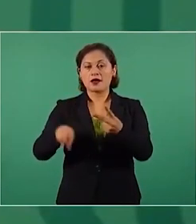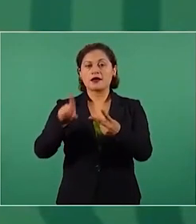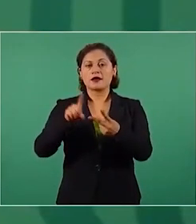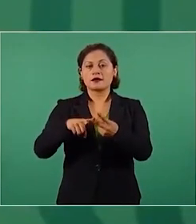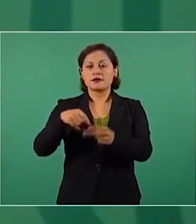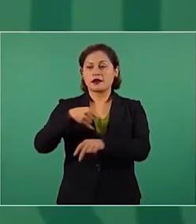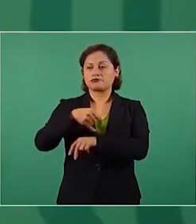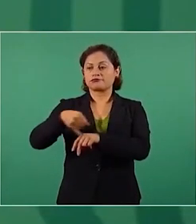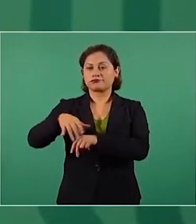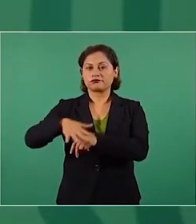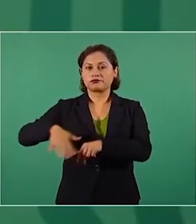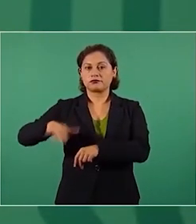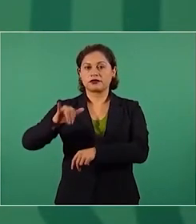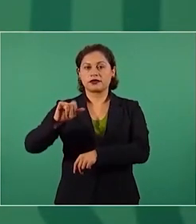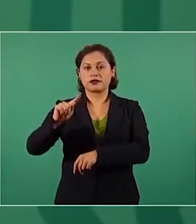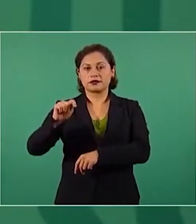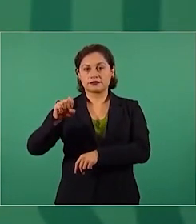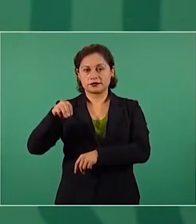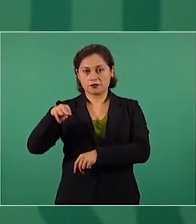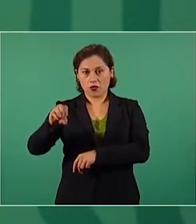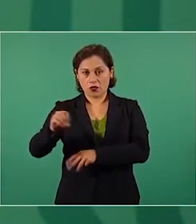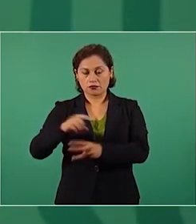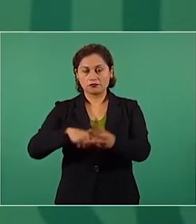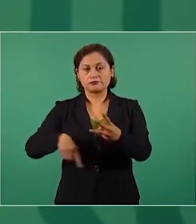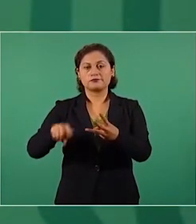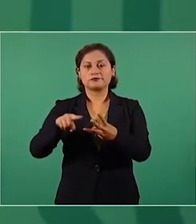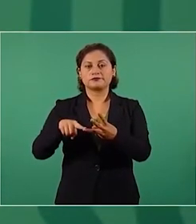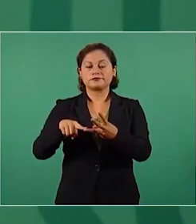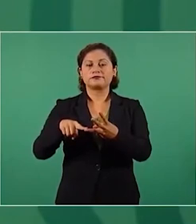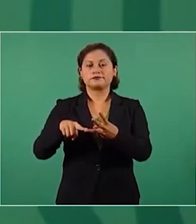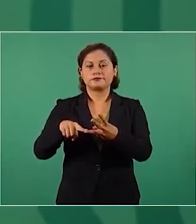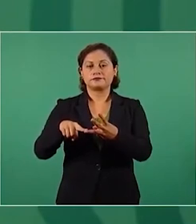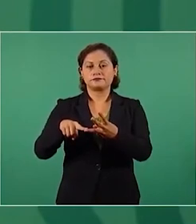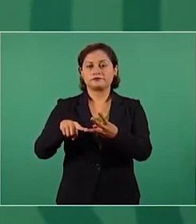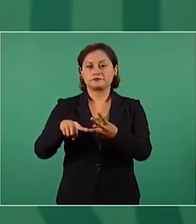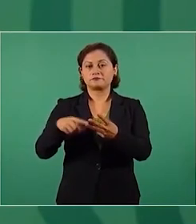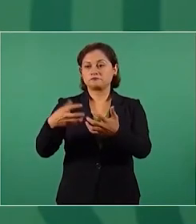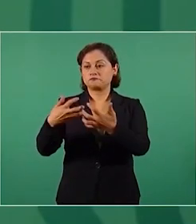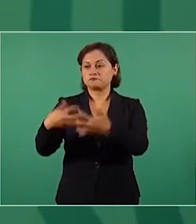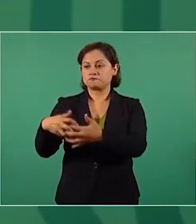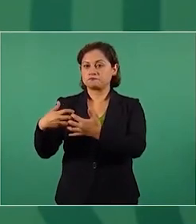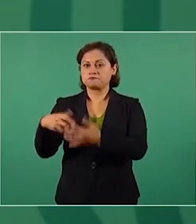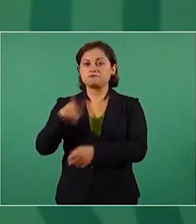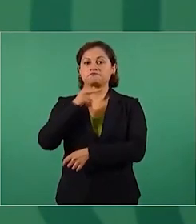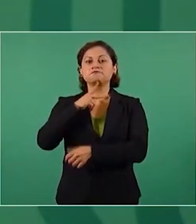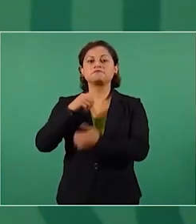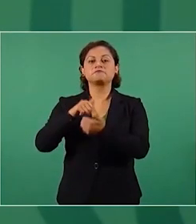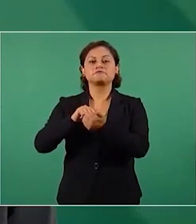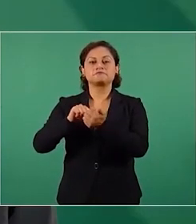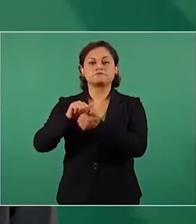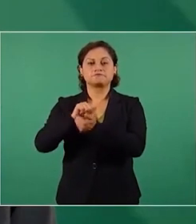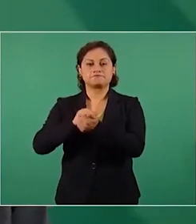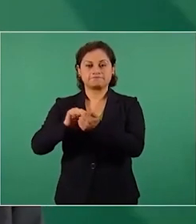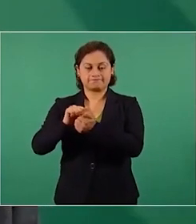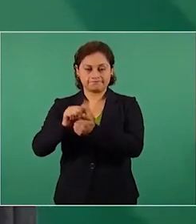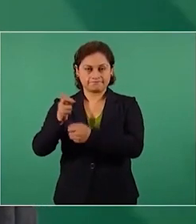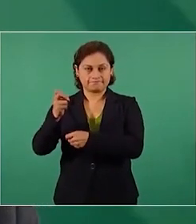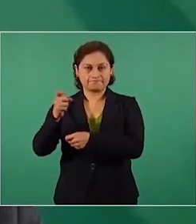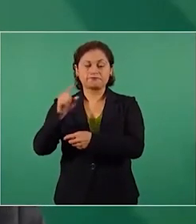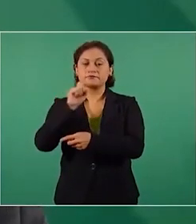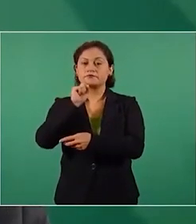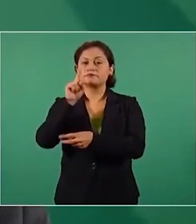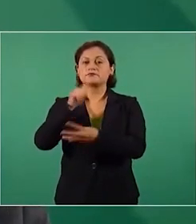para las refinerías, para